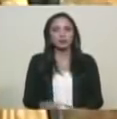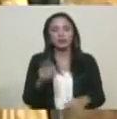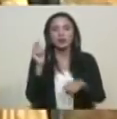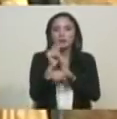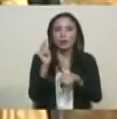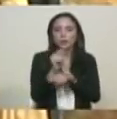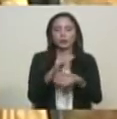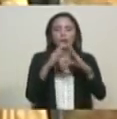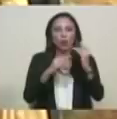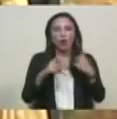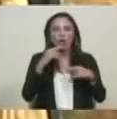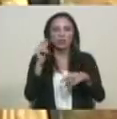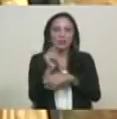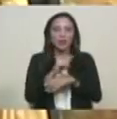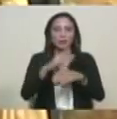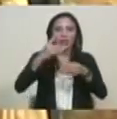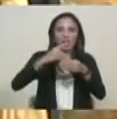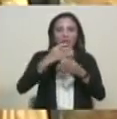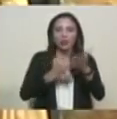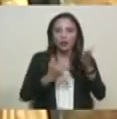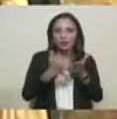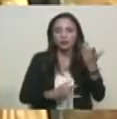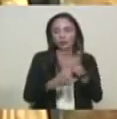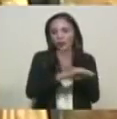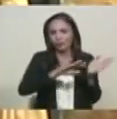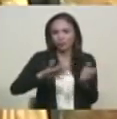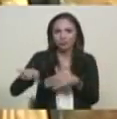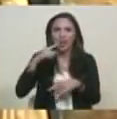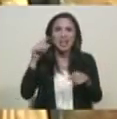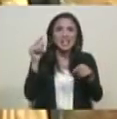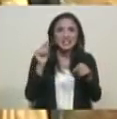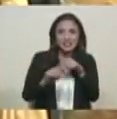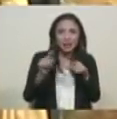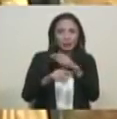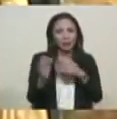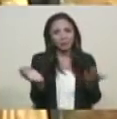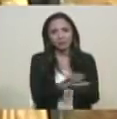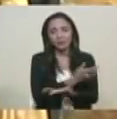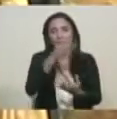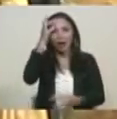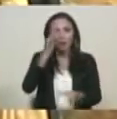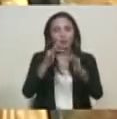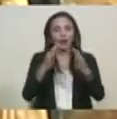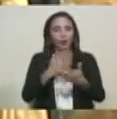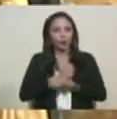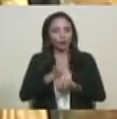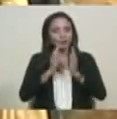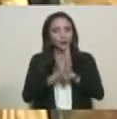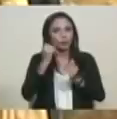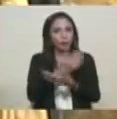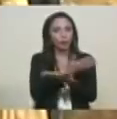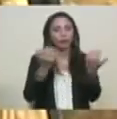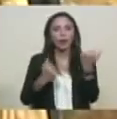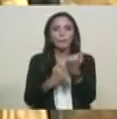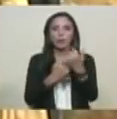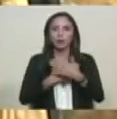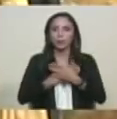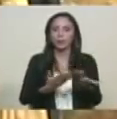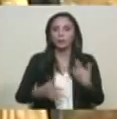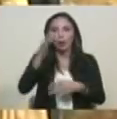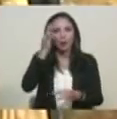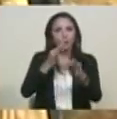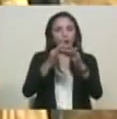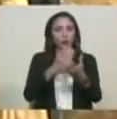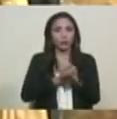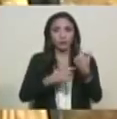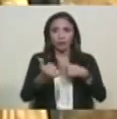censo de transporte, el carnet de la patria. Rumores a un lado, por favor. Fe y confianza, te pido, compatriota. Yo